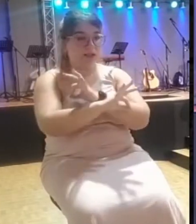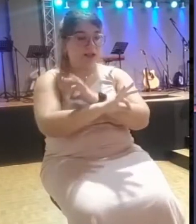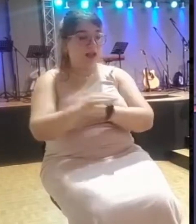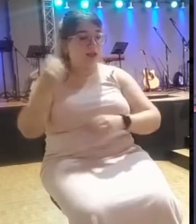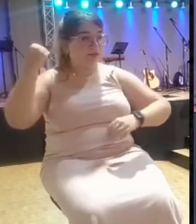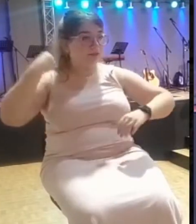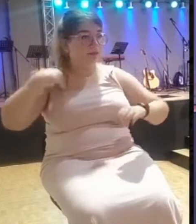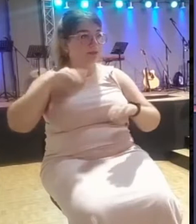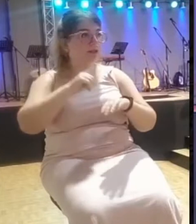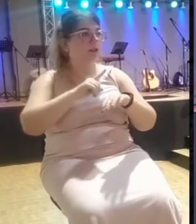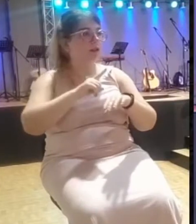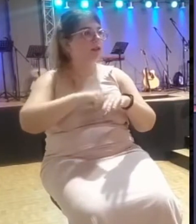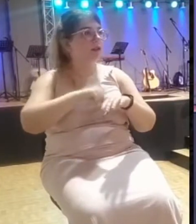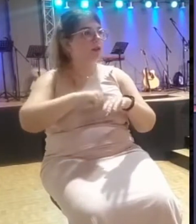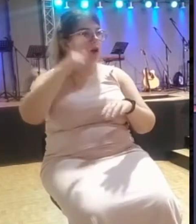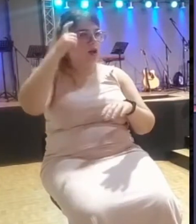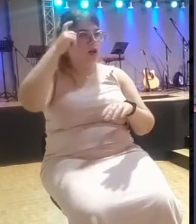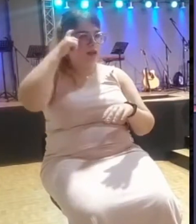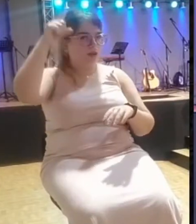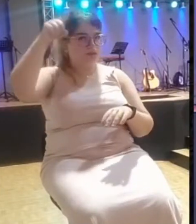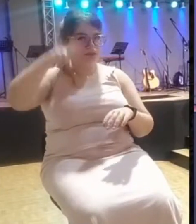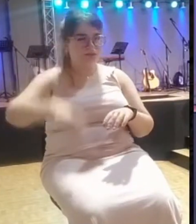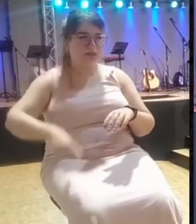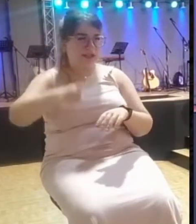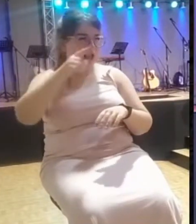claro, se tiraron todo el día y no caía fuego.